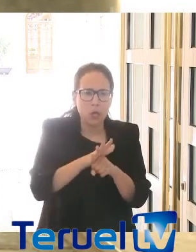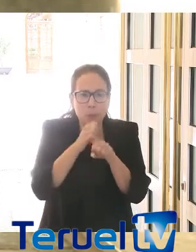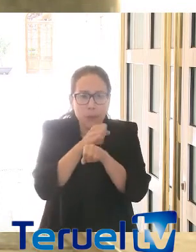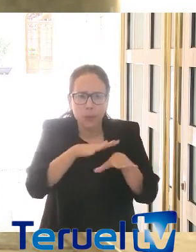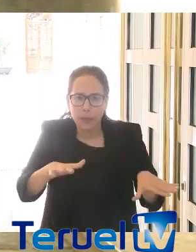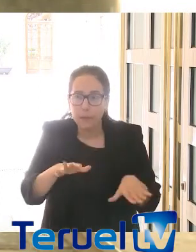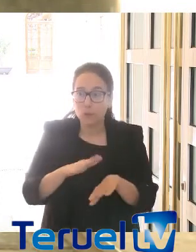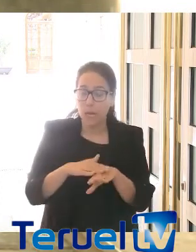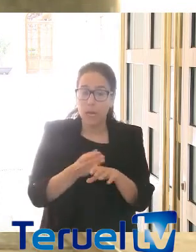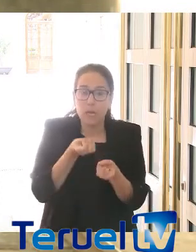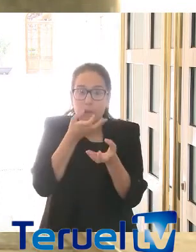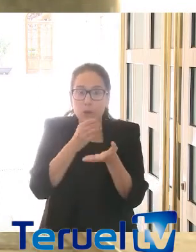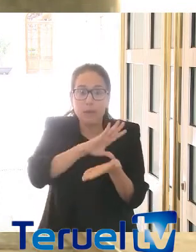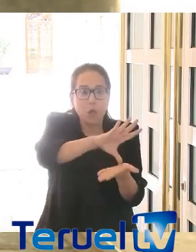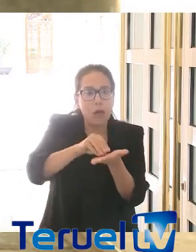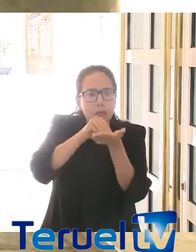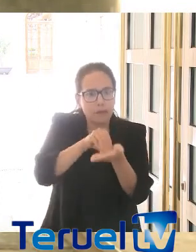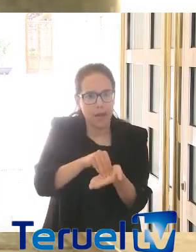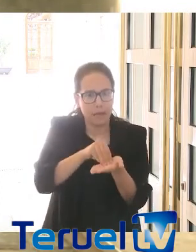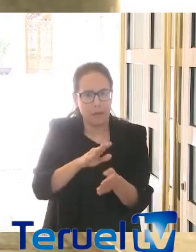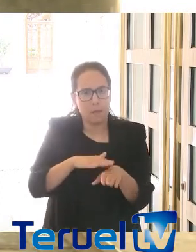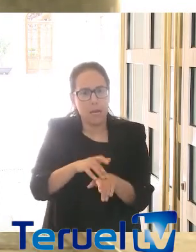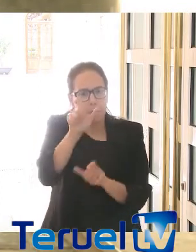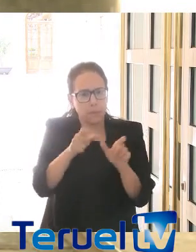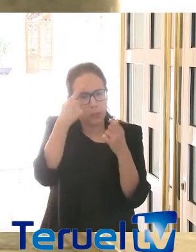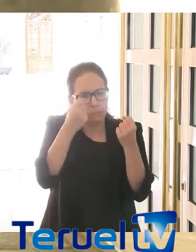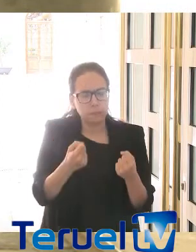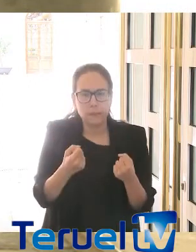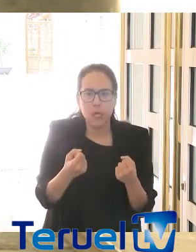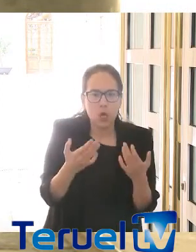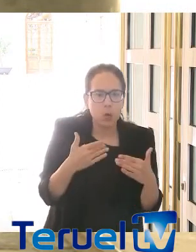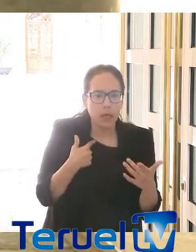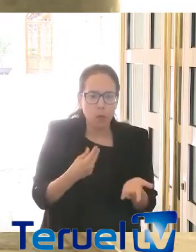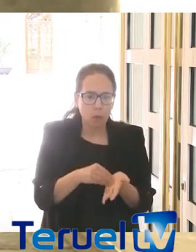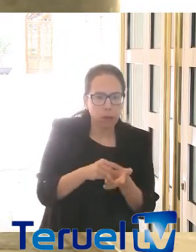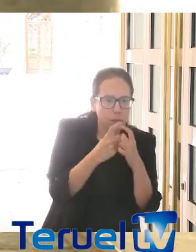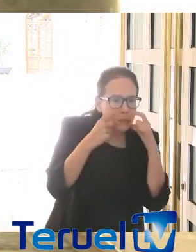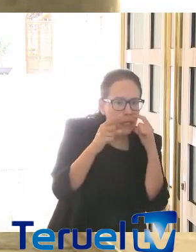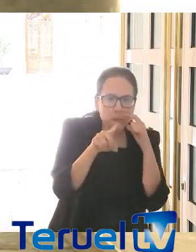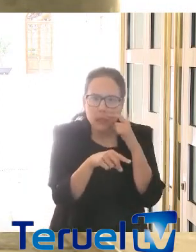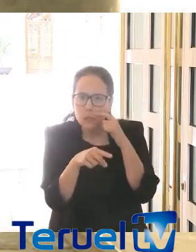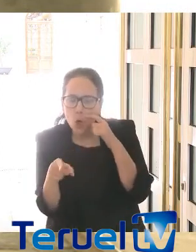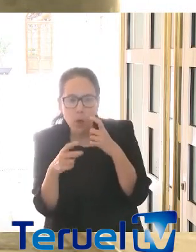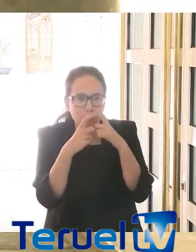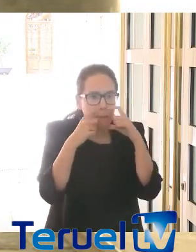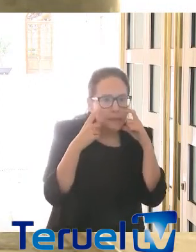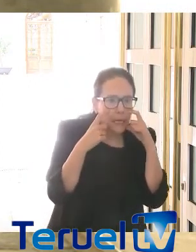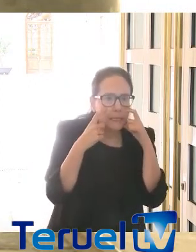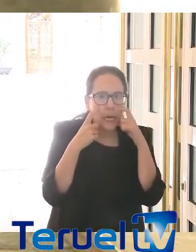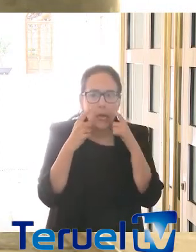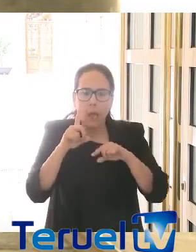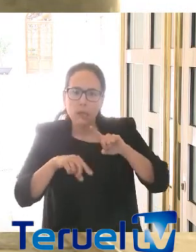centralizada, los expertos, que no haya estas incertidumbres, que si la mascarilla sí, mascarilla no, mascarilla depende,